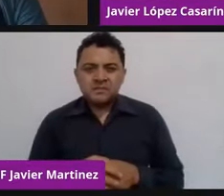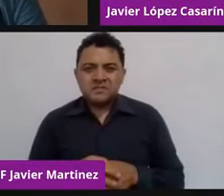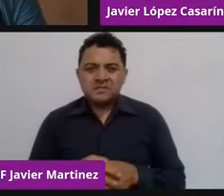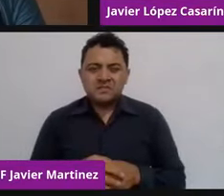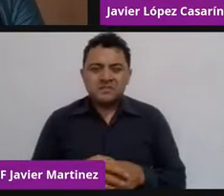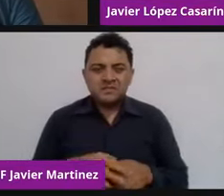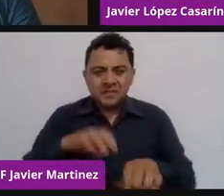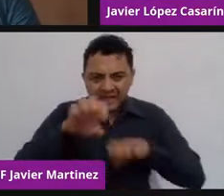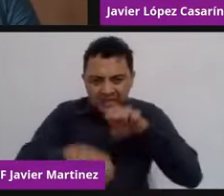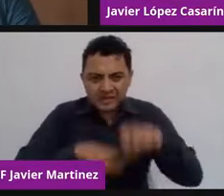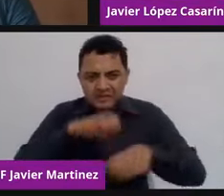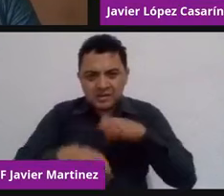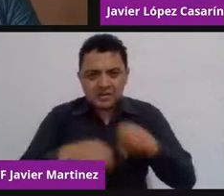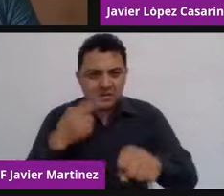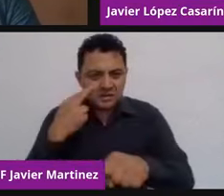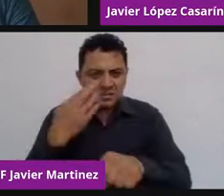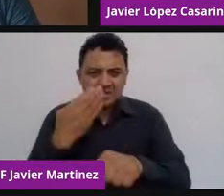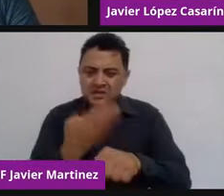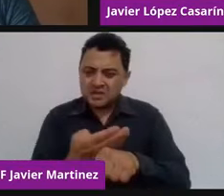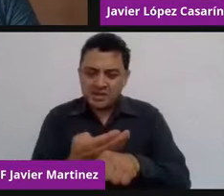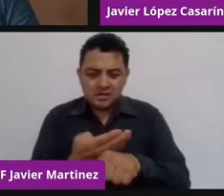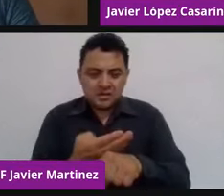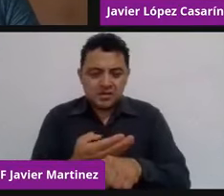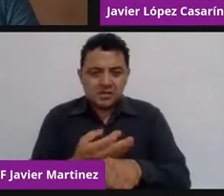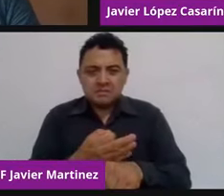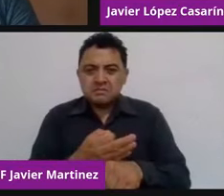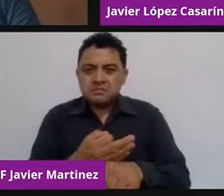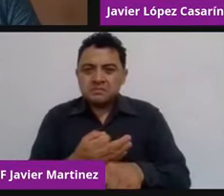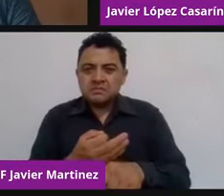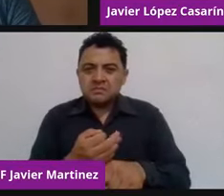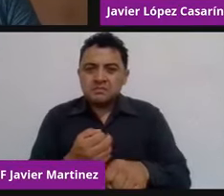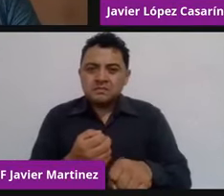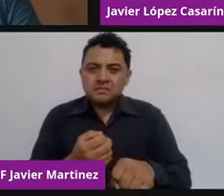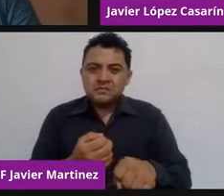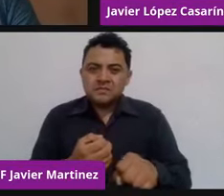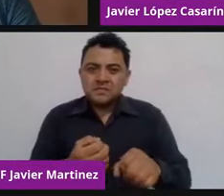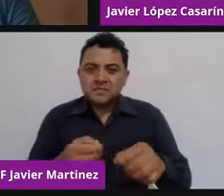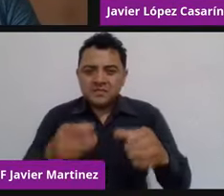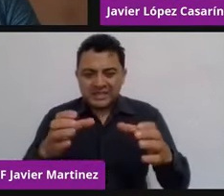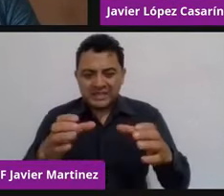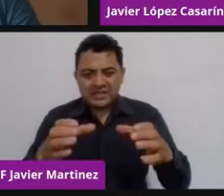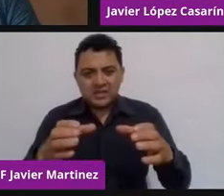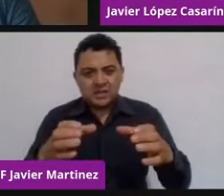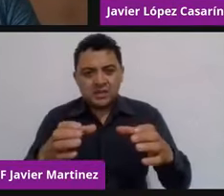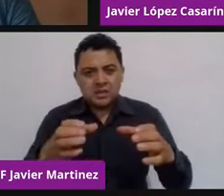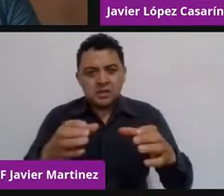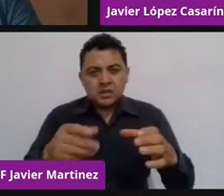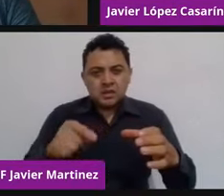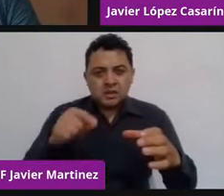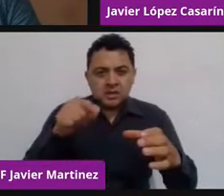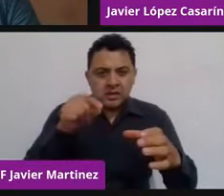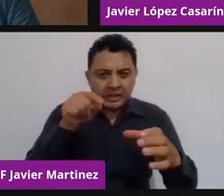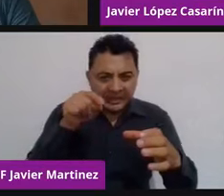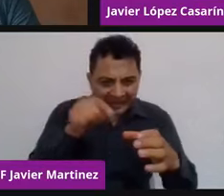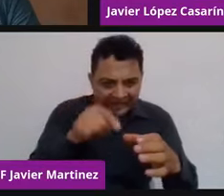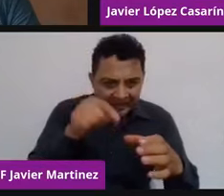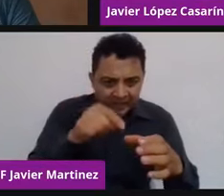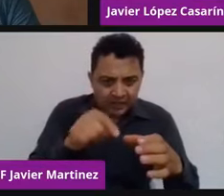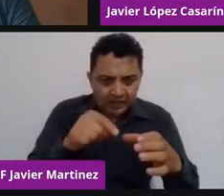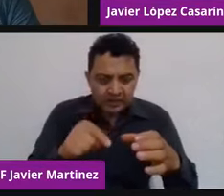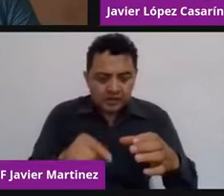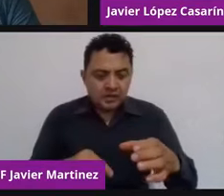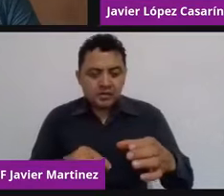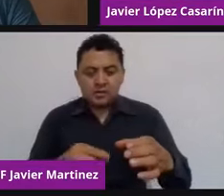socialmente responsable. Y te percatas que la empresa adopta otro papel donde no solamente es obtener un beneficio